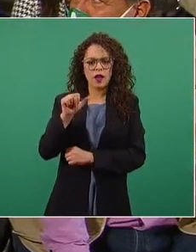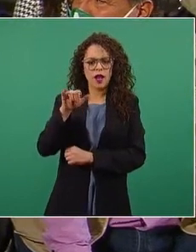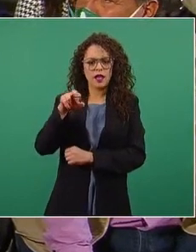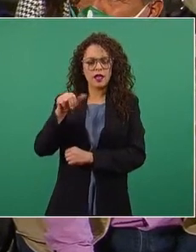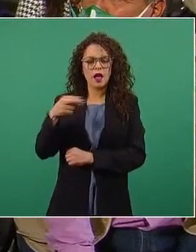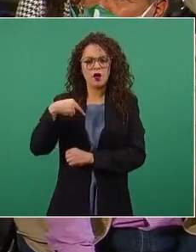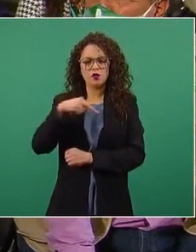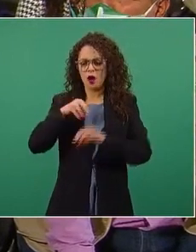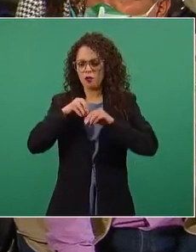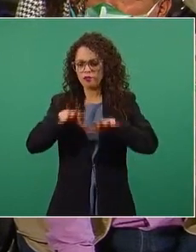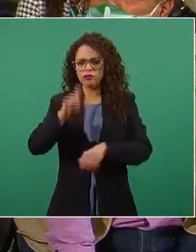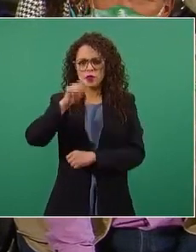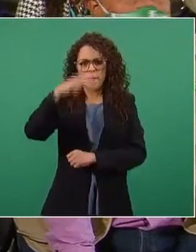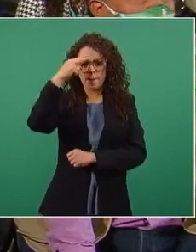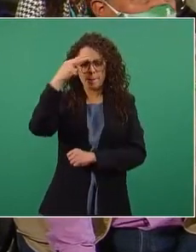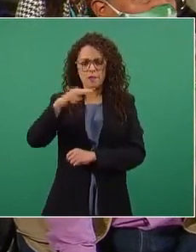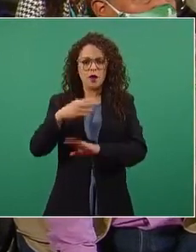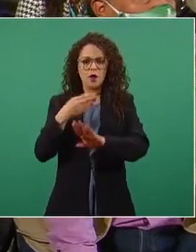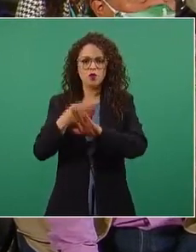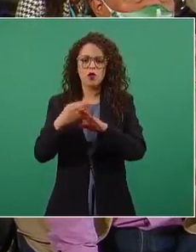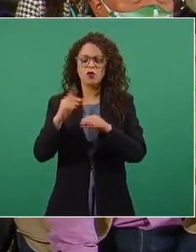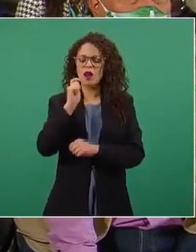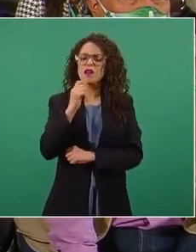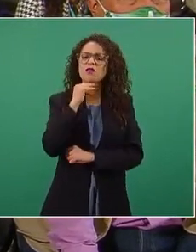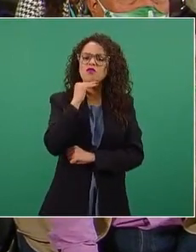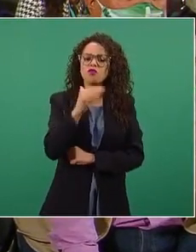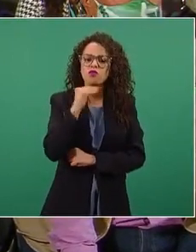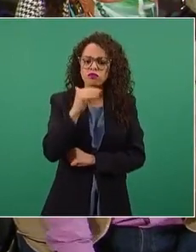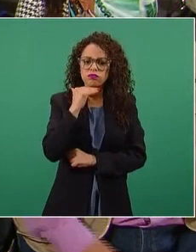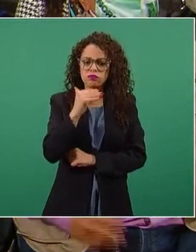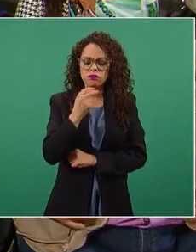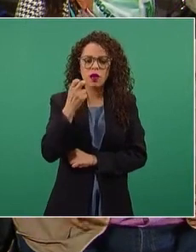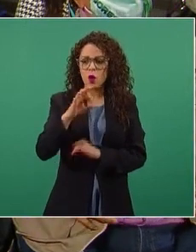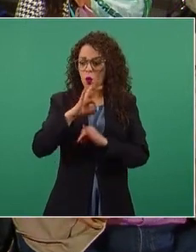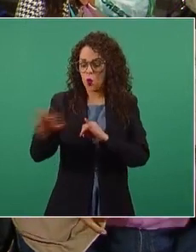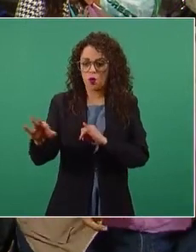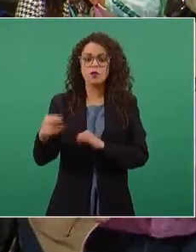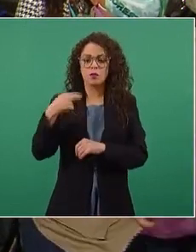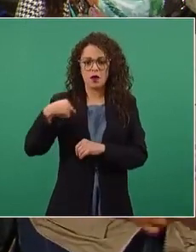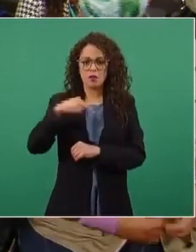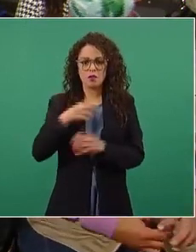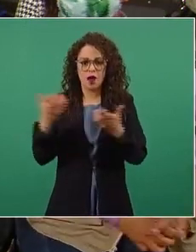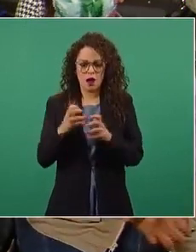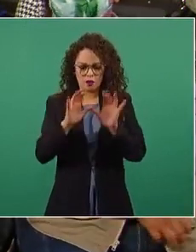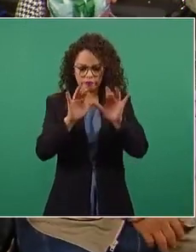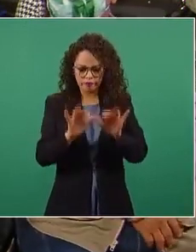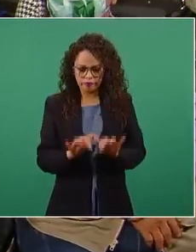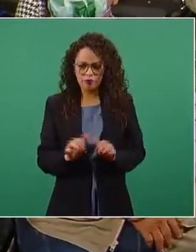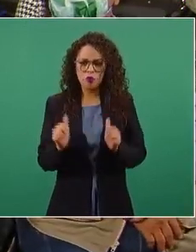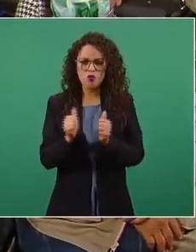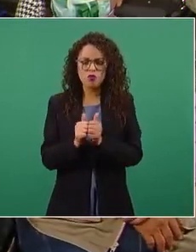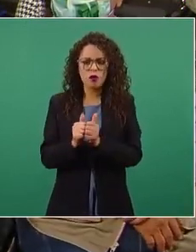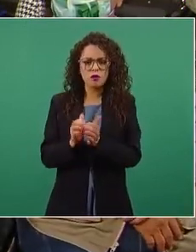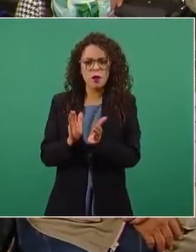mexicanos contra la corrupción, es un reportaje seriado. En la última entrega documentamos, a partir de documentos internos de la